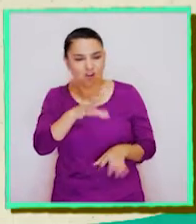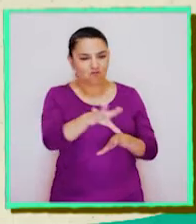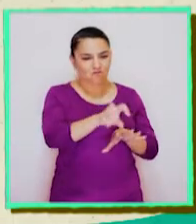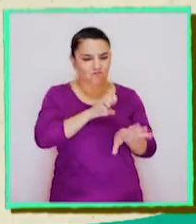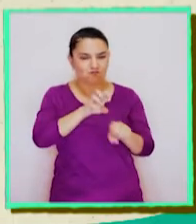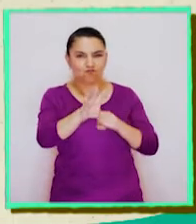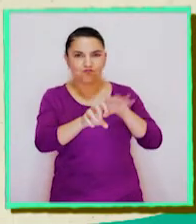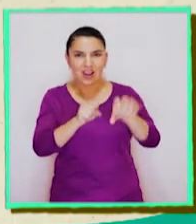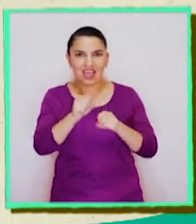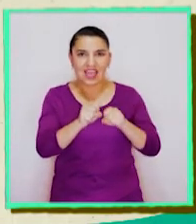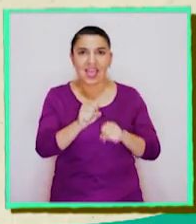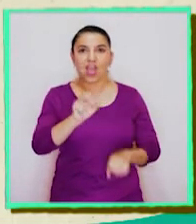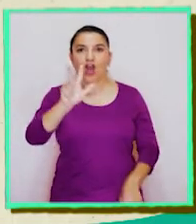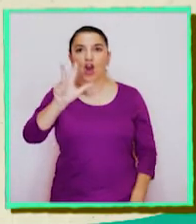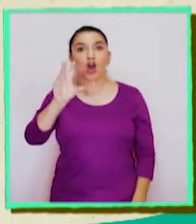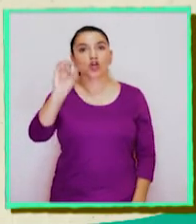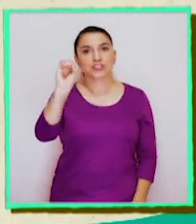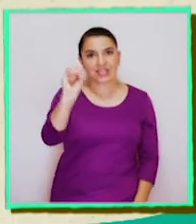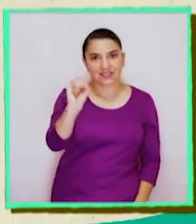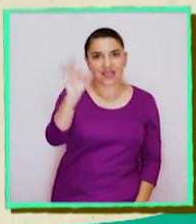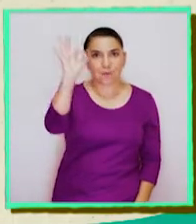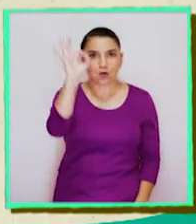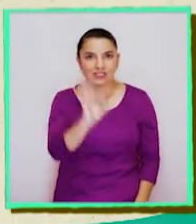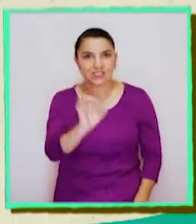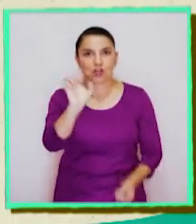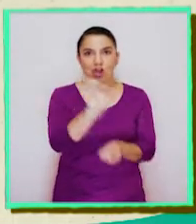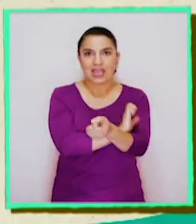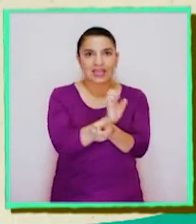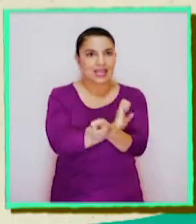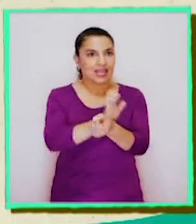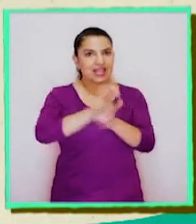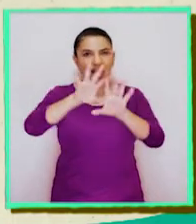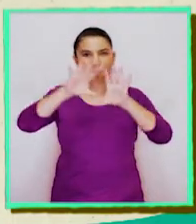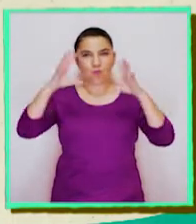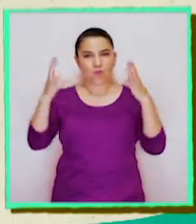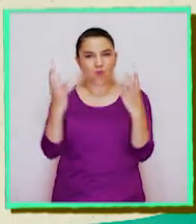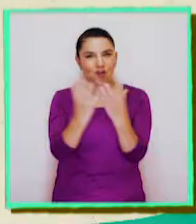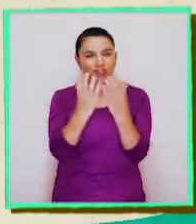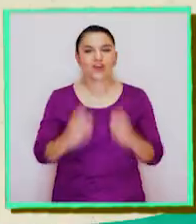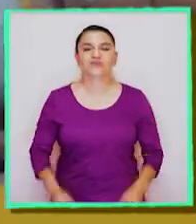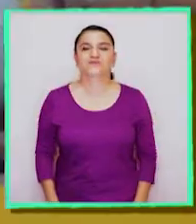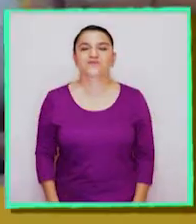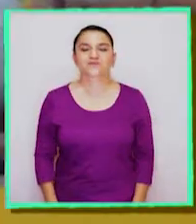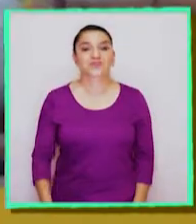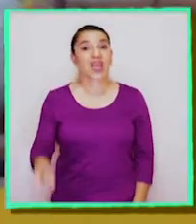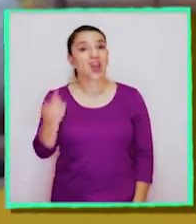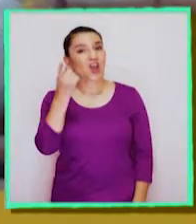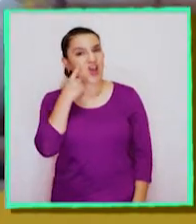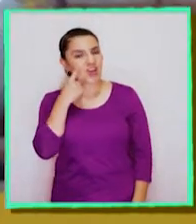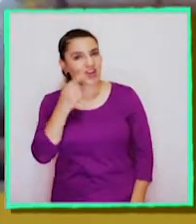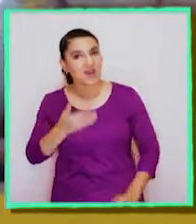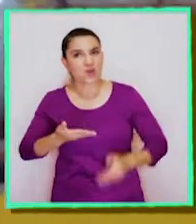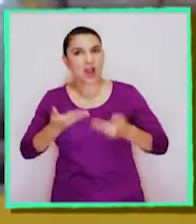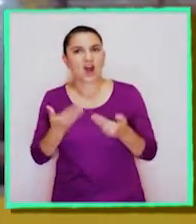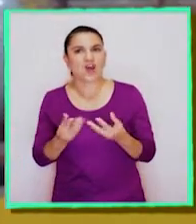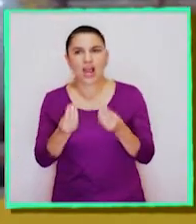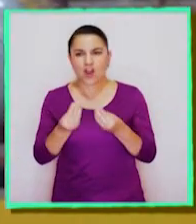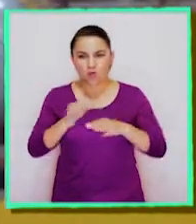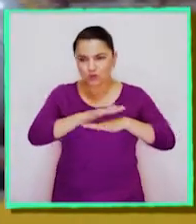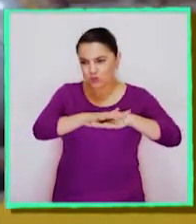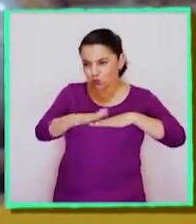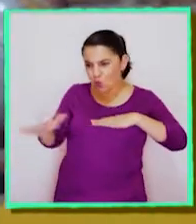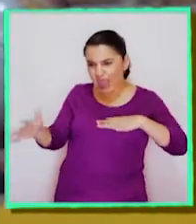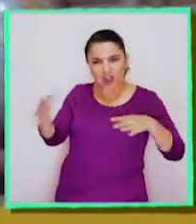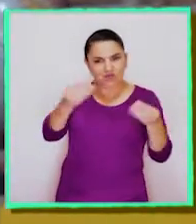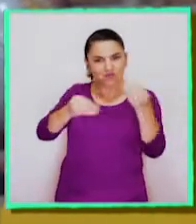obtienen aproximadamente el 80% de la energía que se utiliza en el mundo. Conozcamos ahora la composición